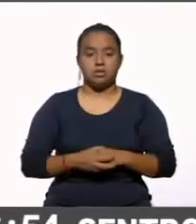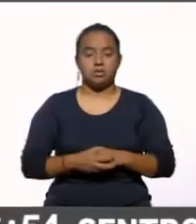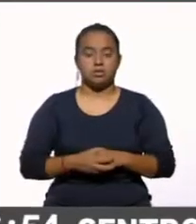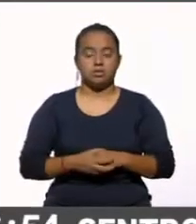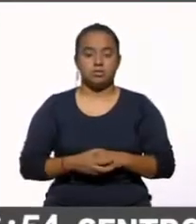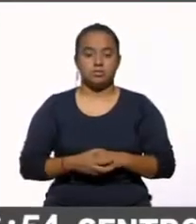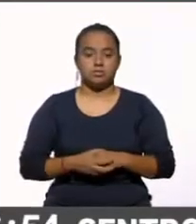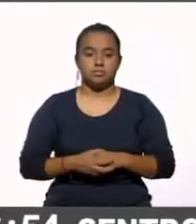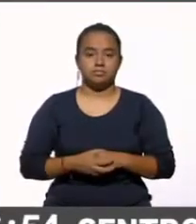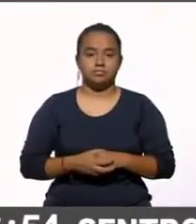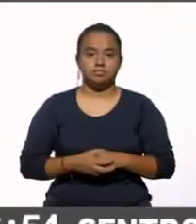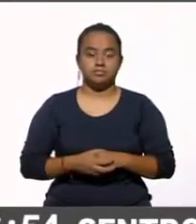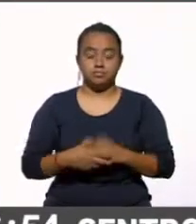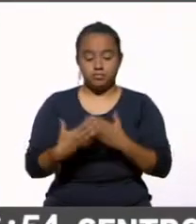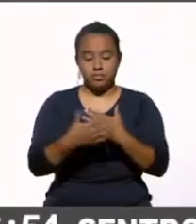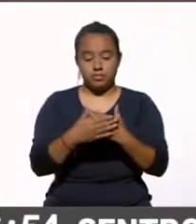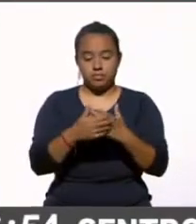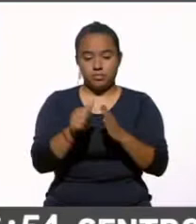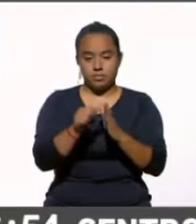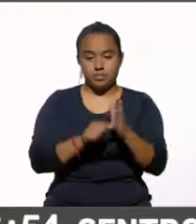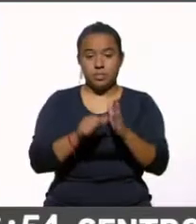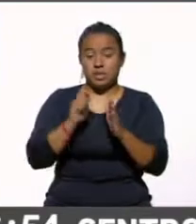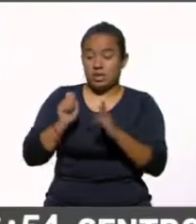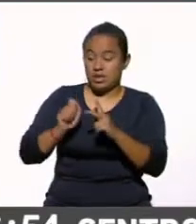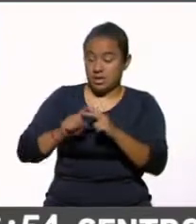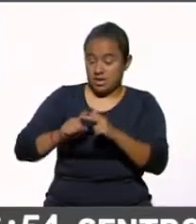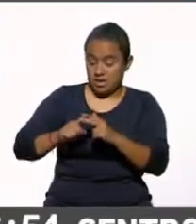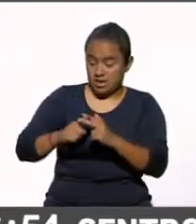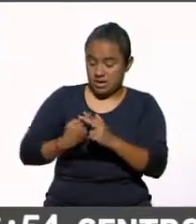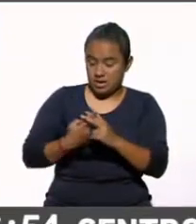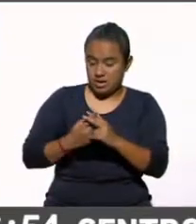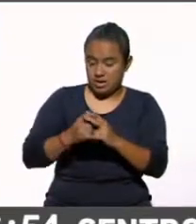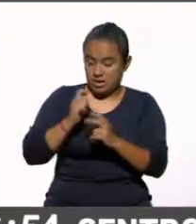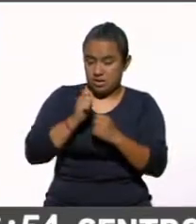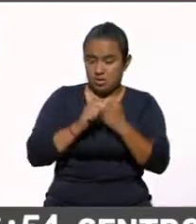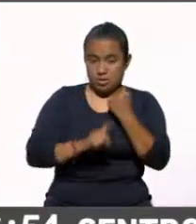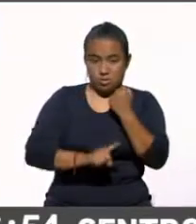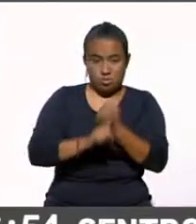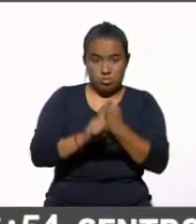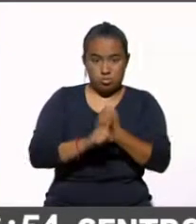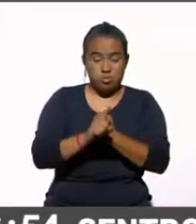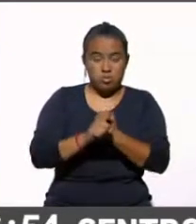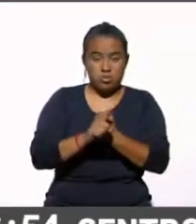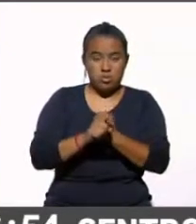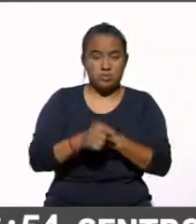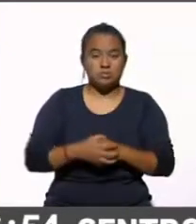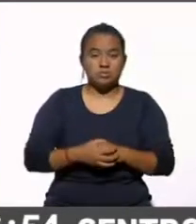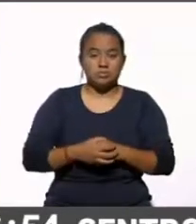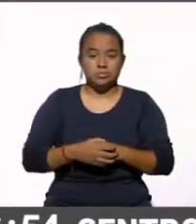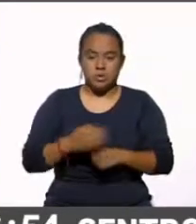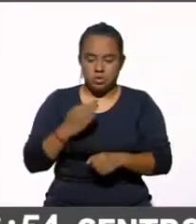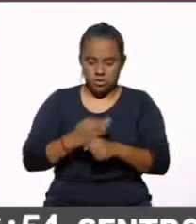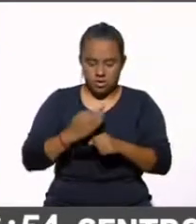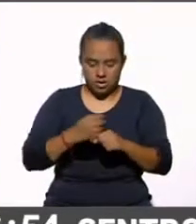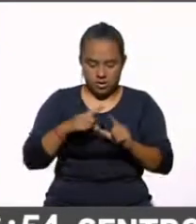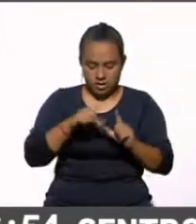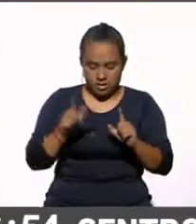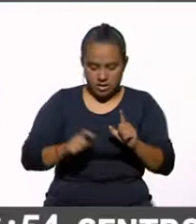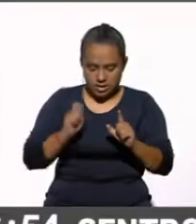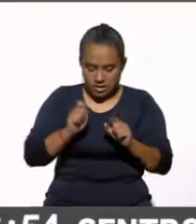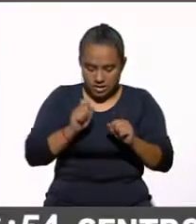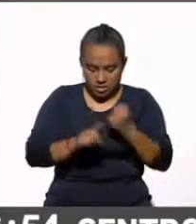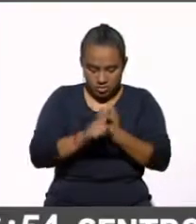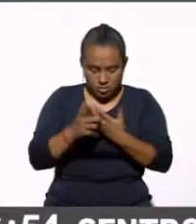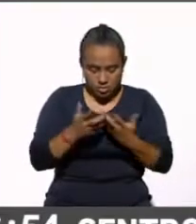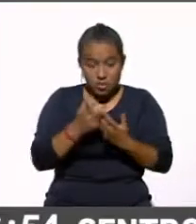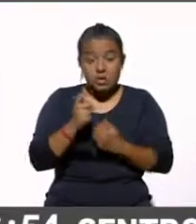En unos cuantos meses, digamos, en cuanto empezó la crisis, digamos, que tenemos en el país en este tema y